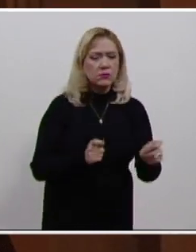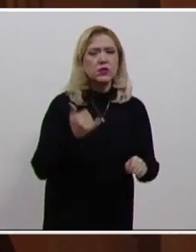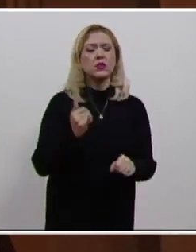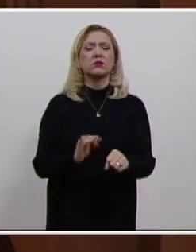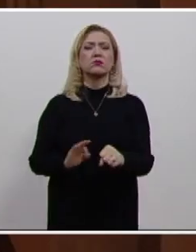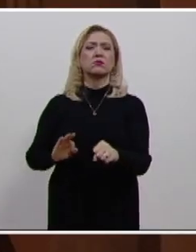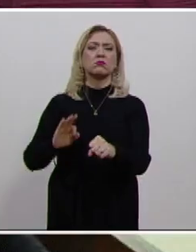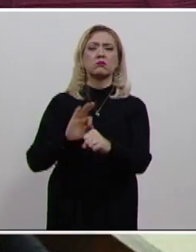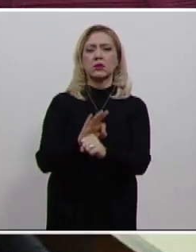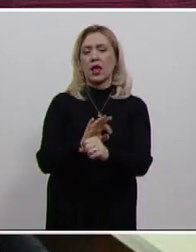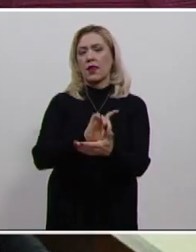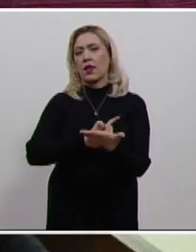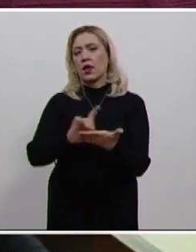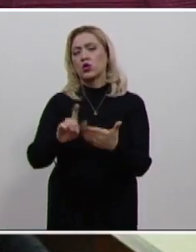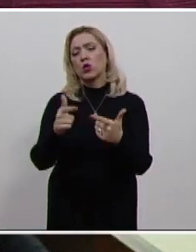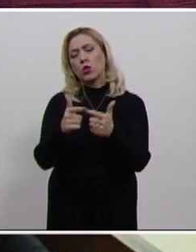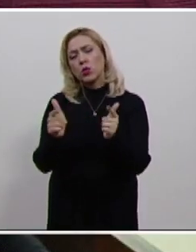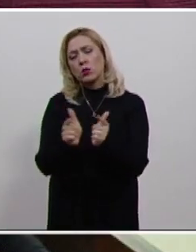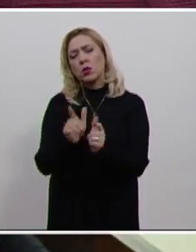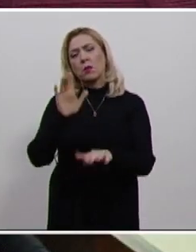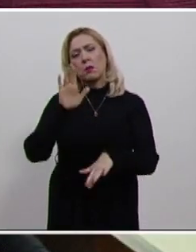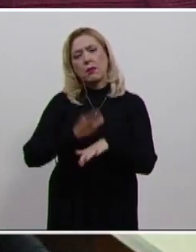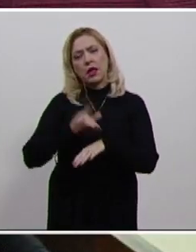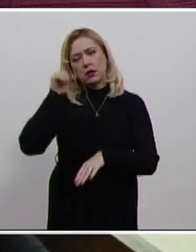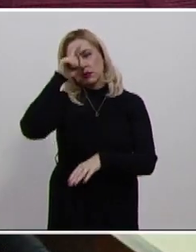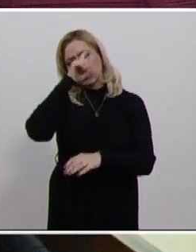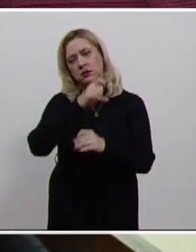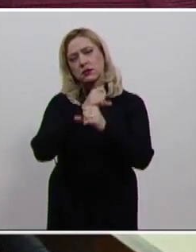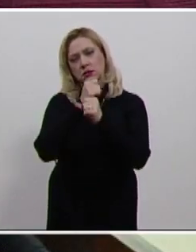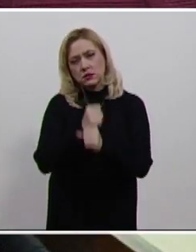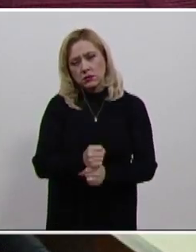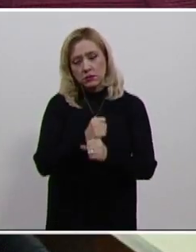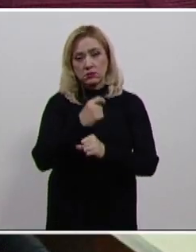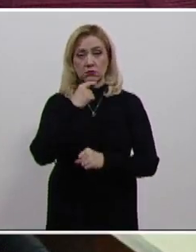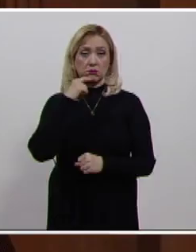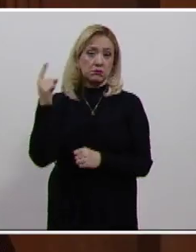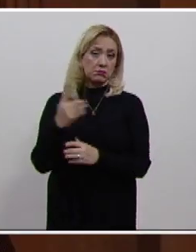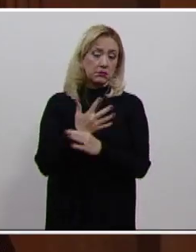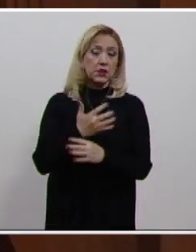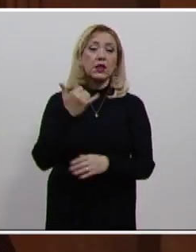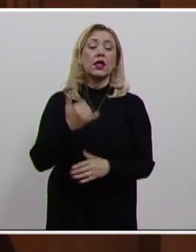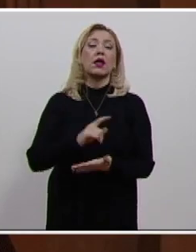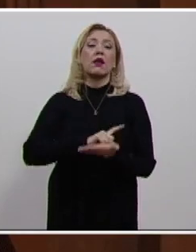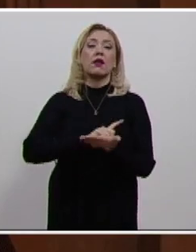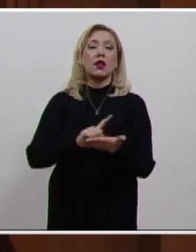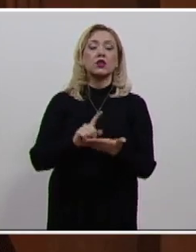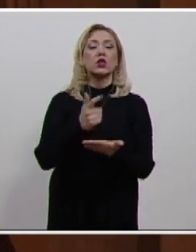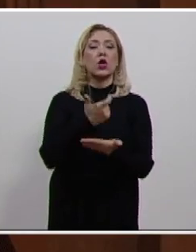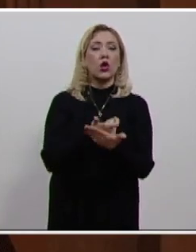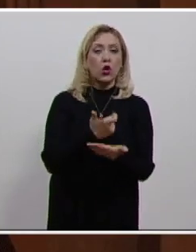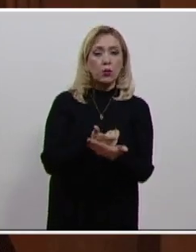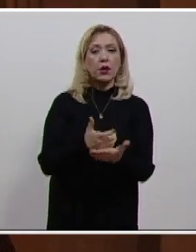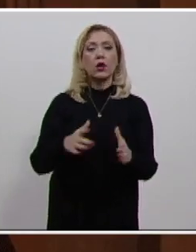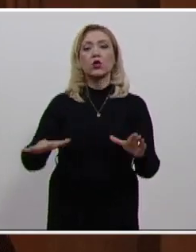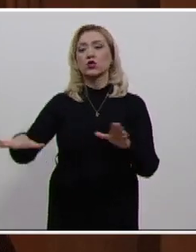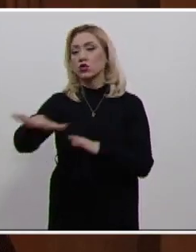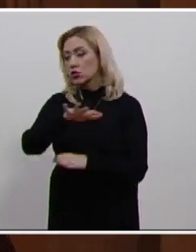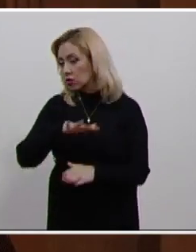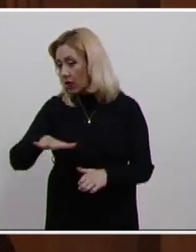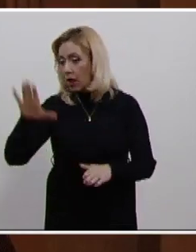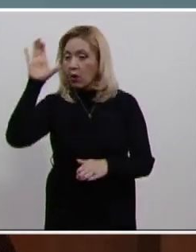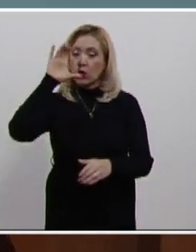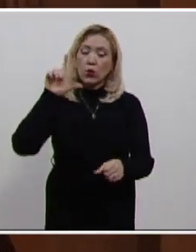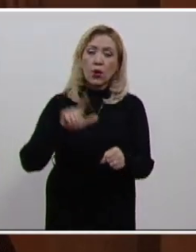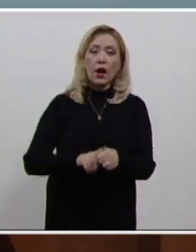de los derechos de grupos en condiciones de vulnerabilidad, así como por los derechos económicos, sociales, culturales y